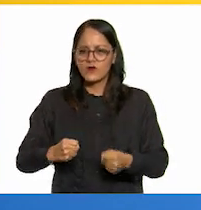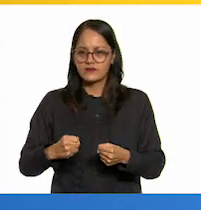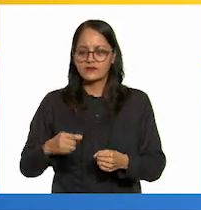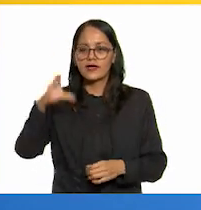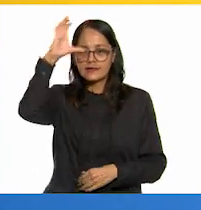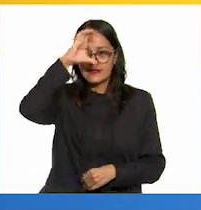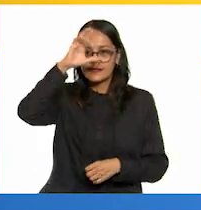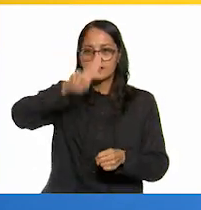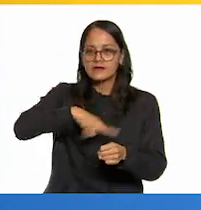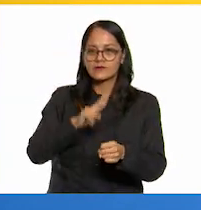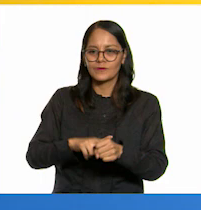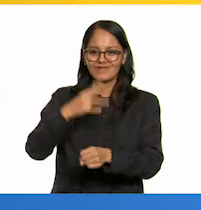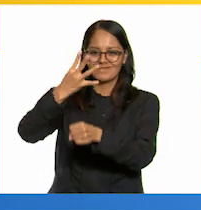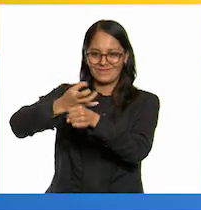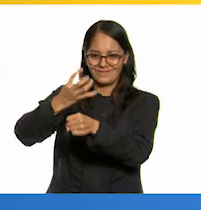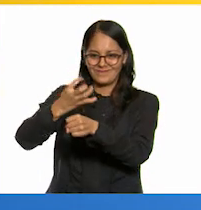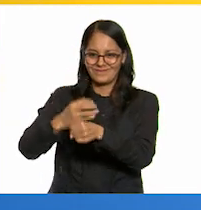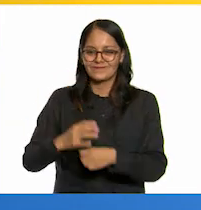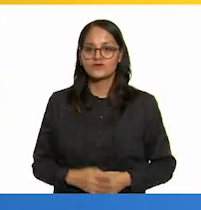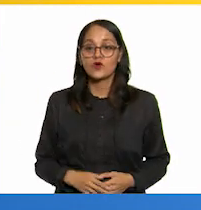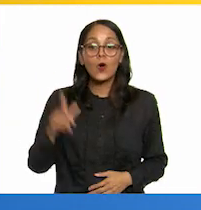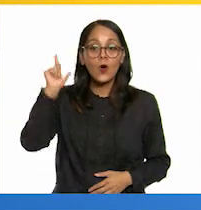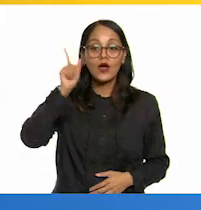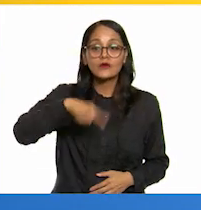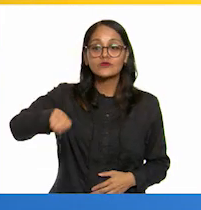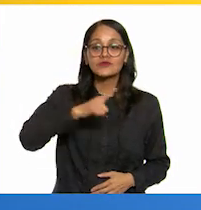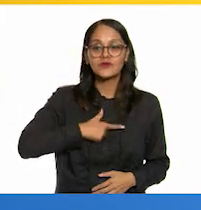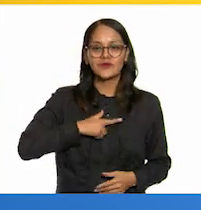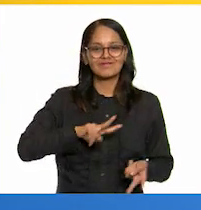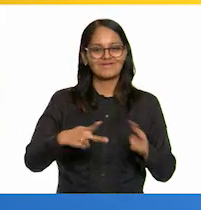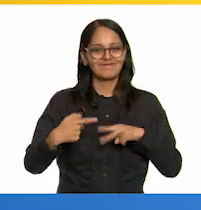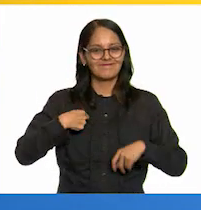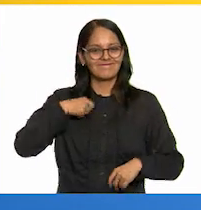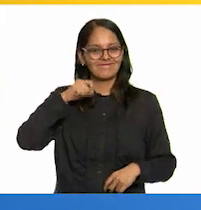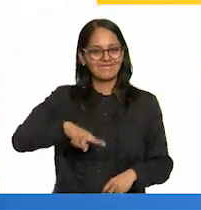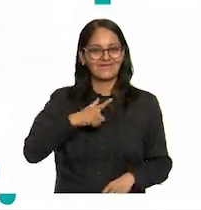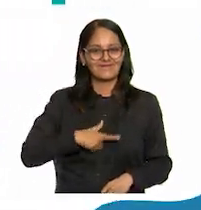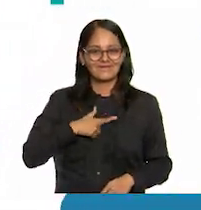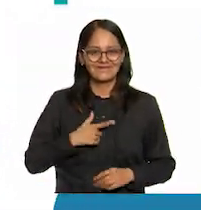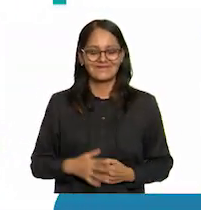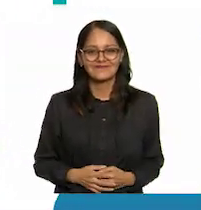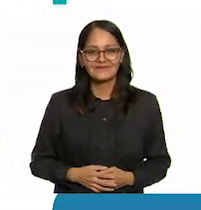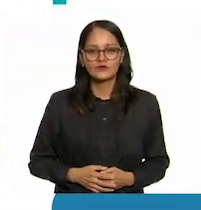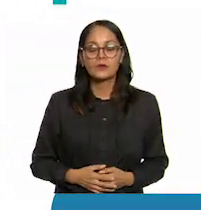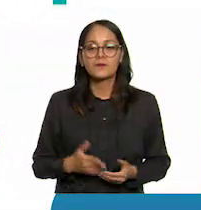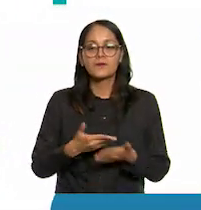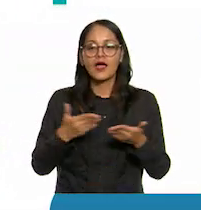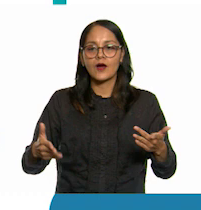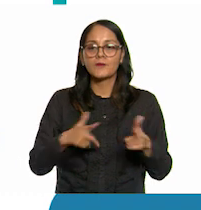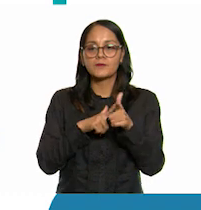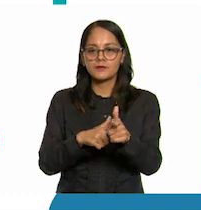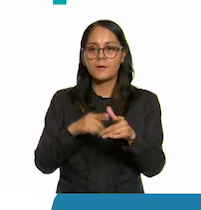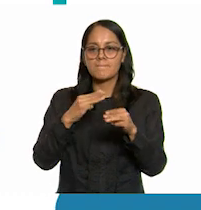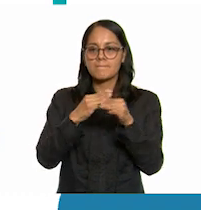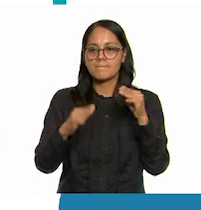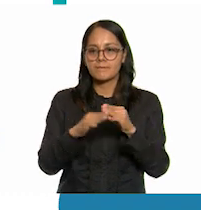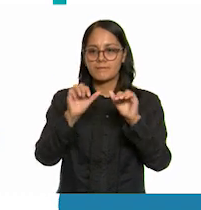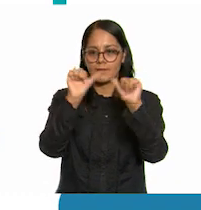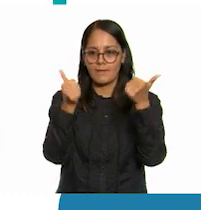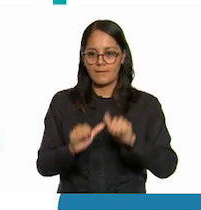ciencias naturales de cuarto grado espero que lo hayan disfrutado tanto como nosotros a continuación artes